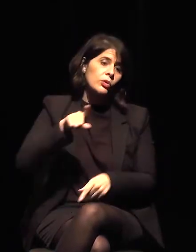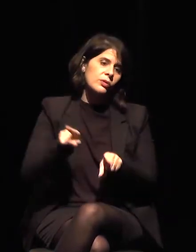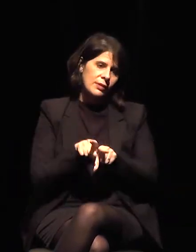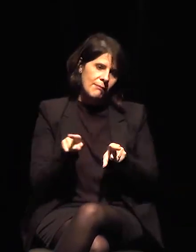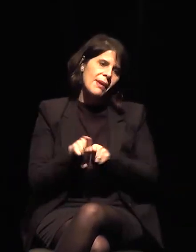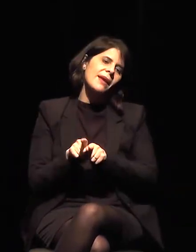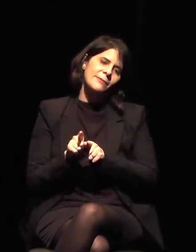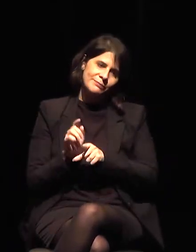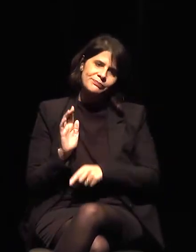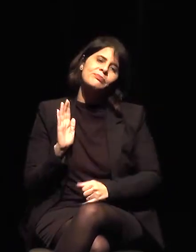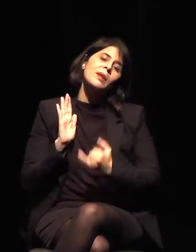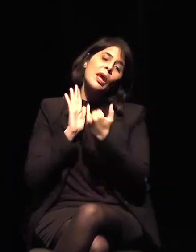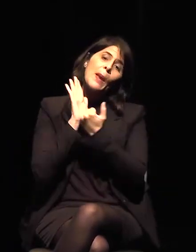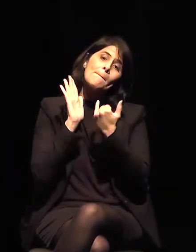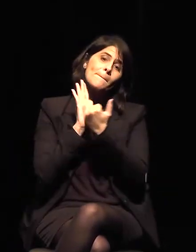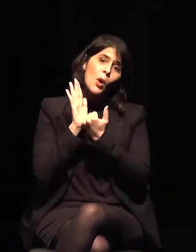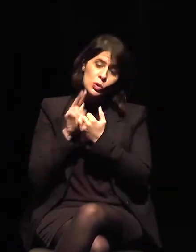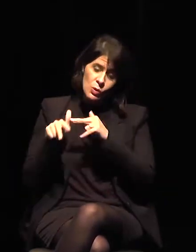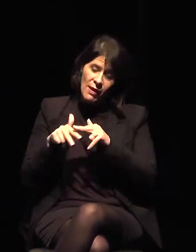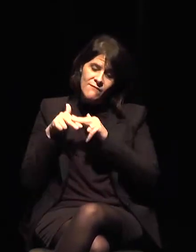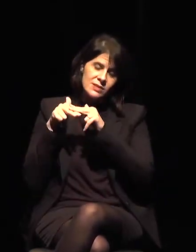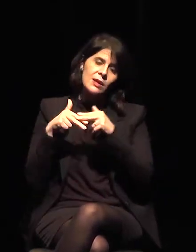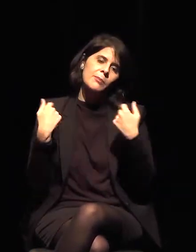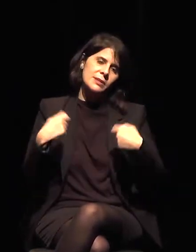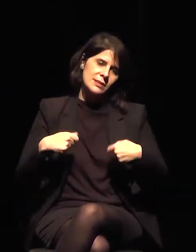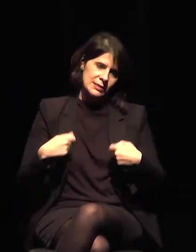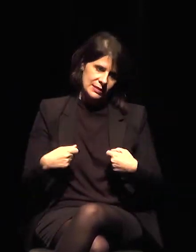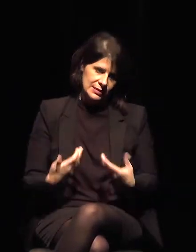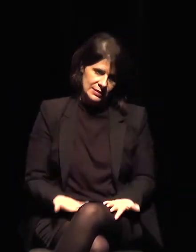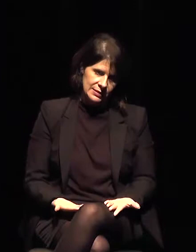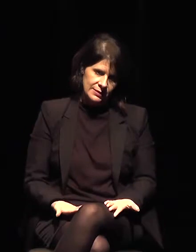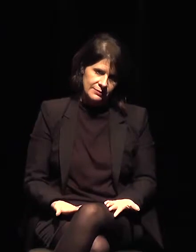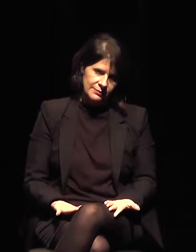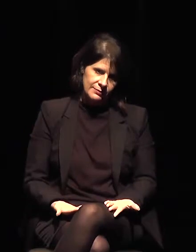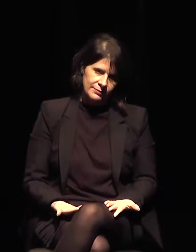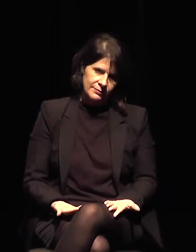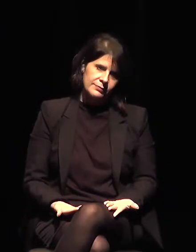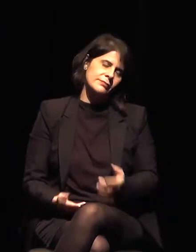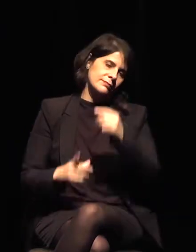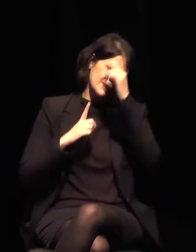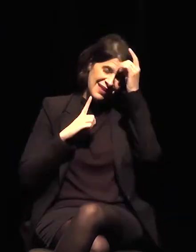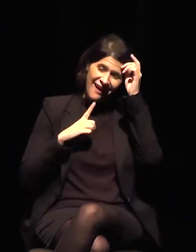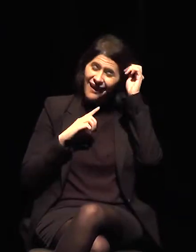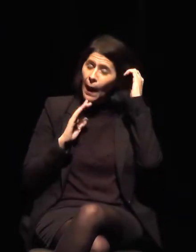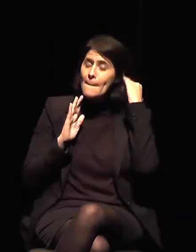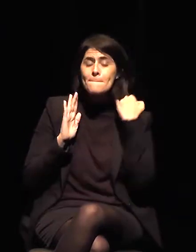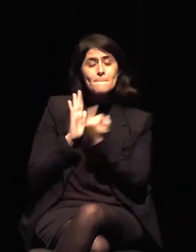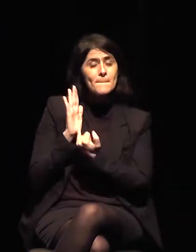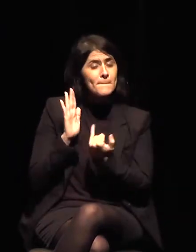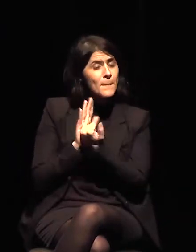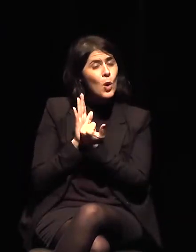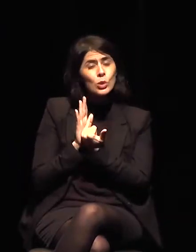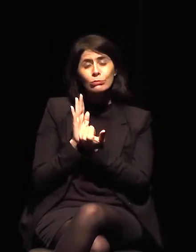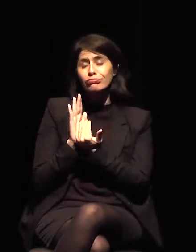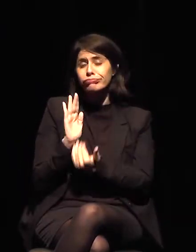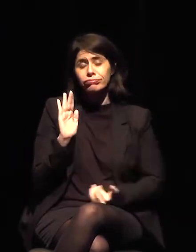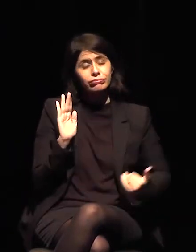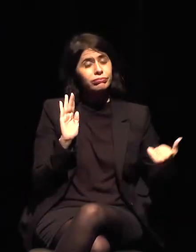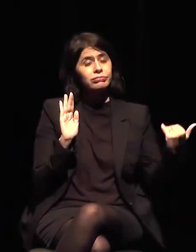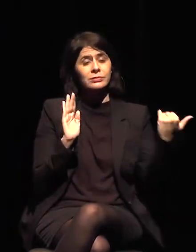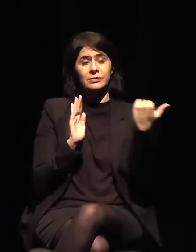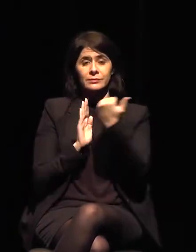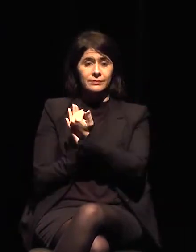final no cuadra. Tenemos una incidencia tributaria casi siempre superior a las